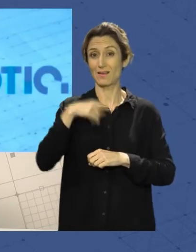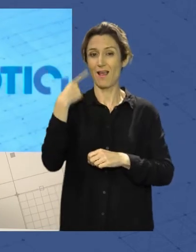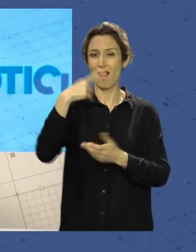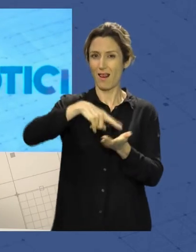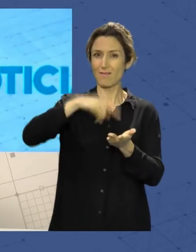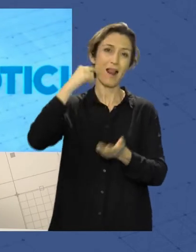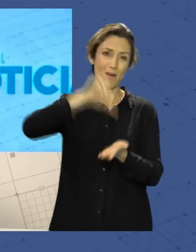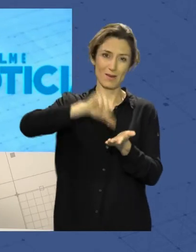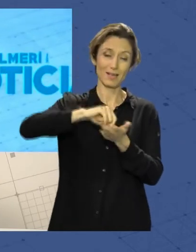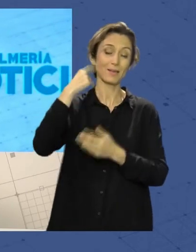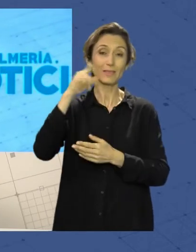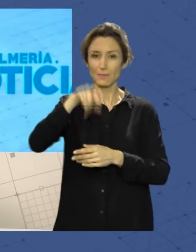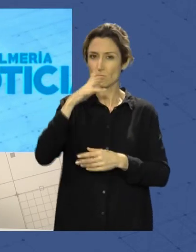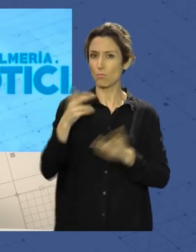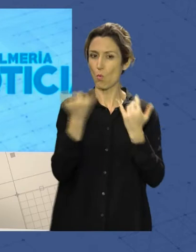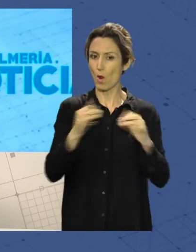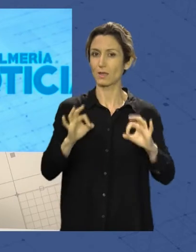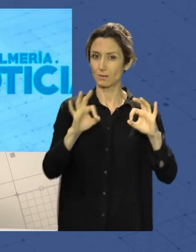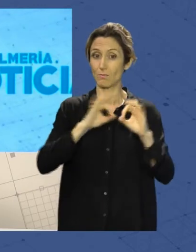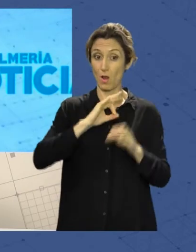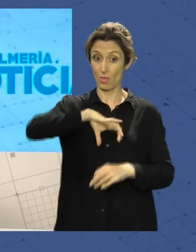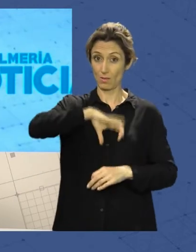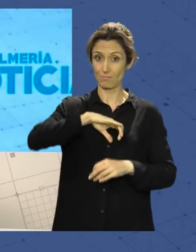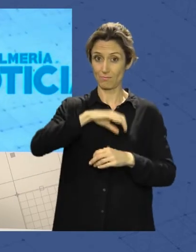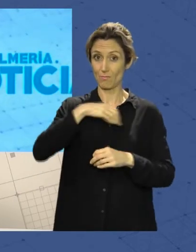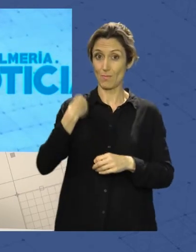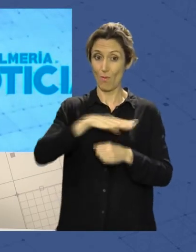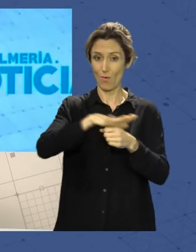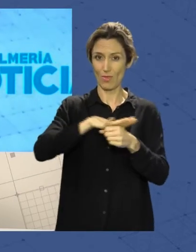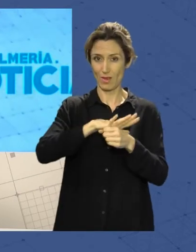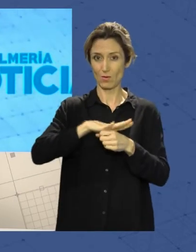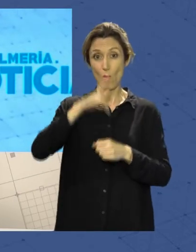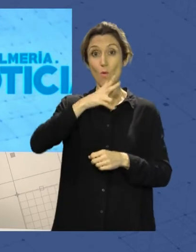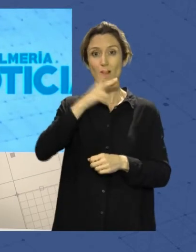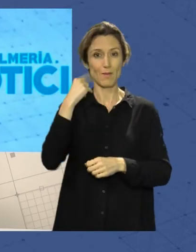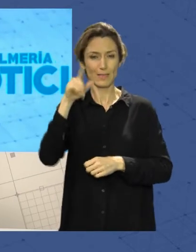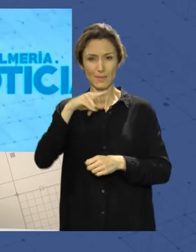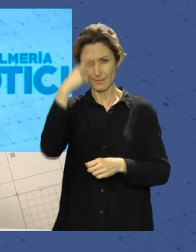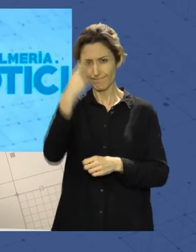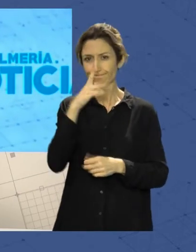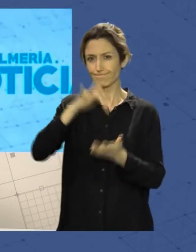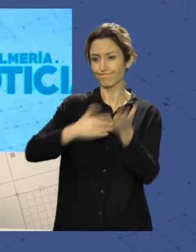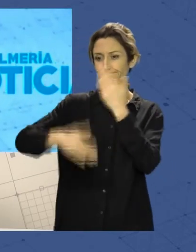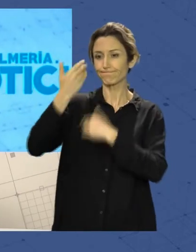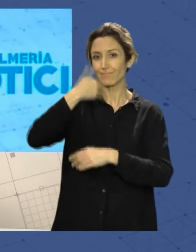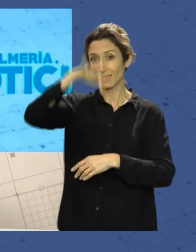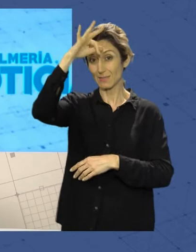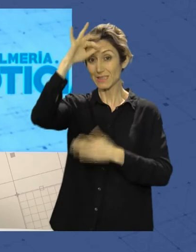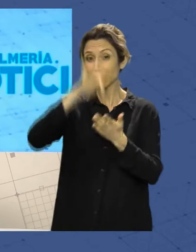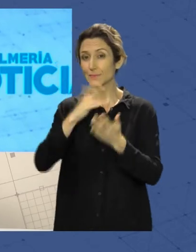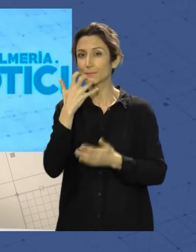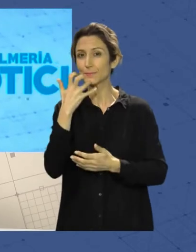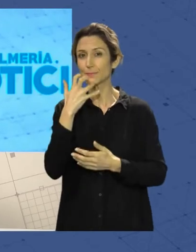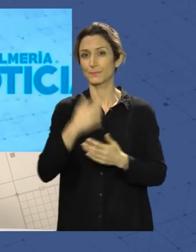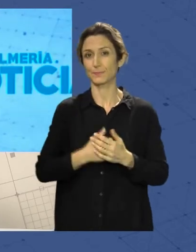organizado por la Diputación Provincial en Huercal de Almería. Recordamos, además, también lo ocurrió durante el fin de semana, como por ejemplo,